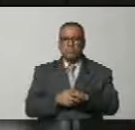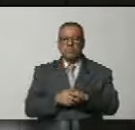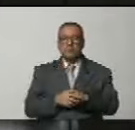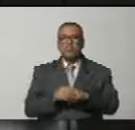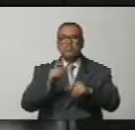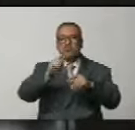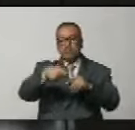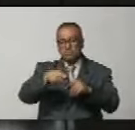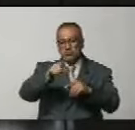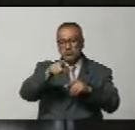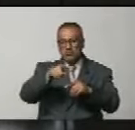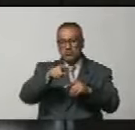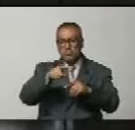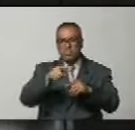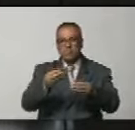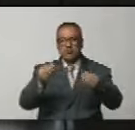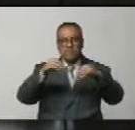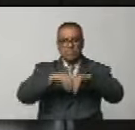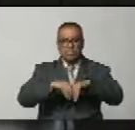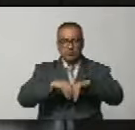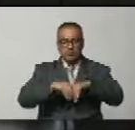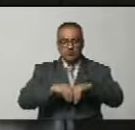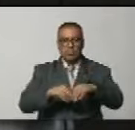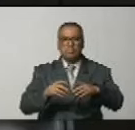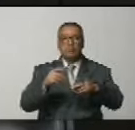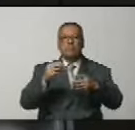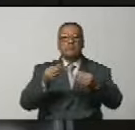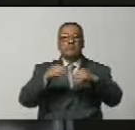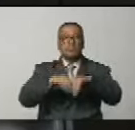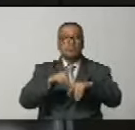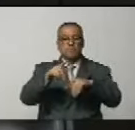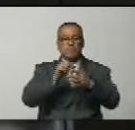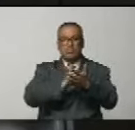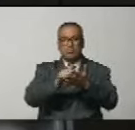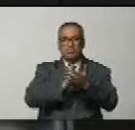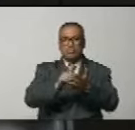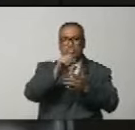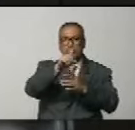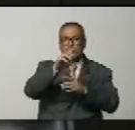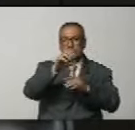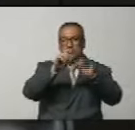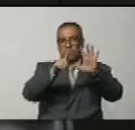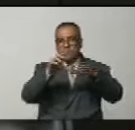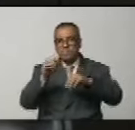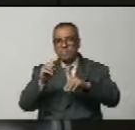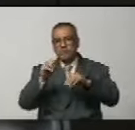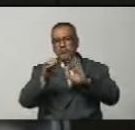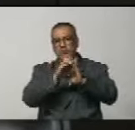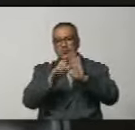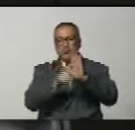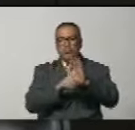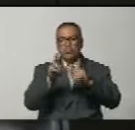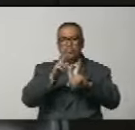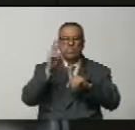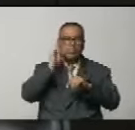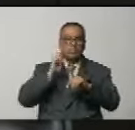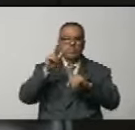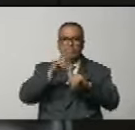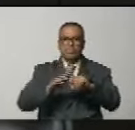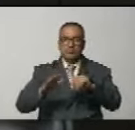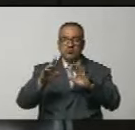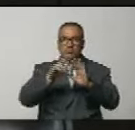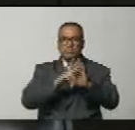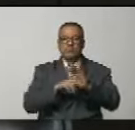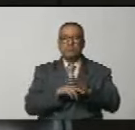coma en concordancia con el artículo 160 de la constitución de la república